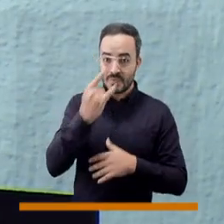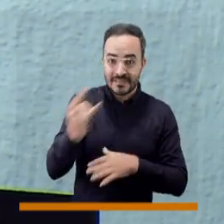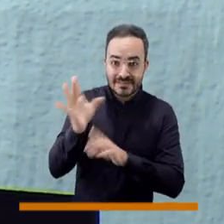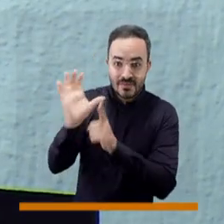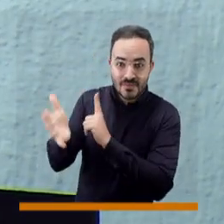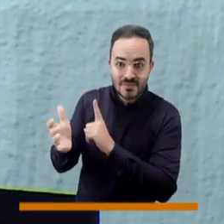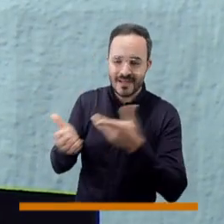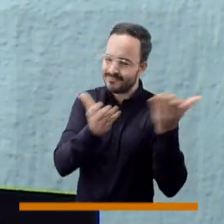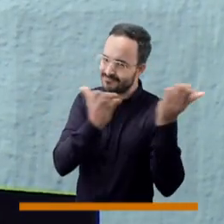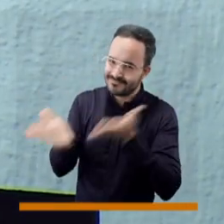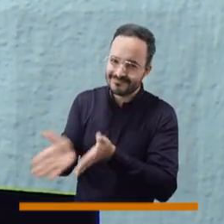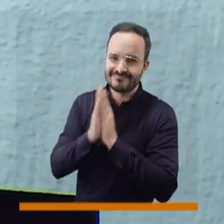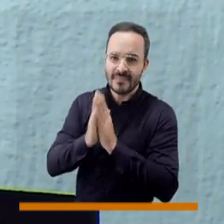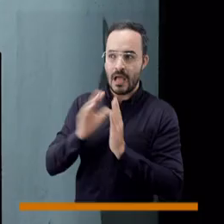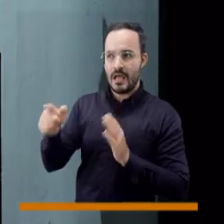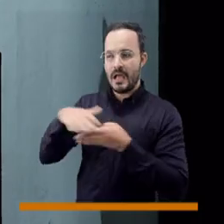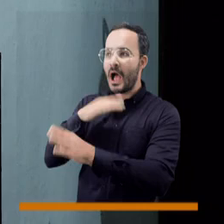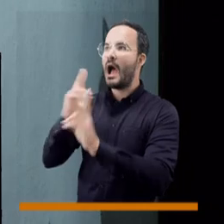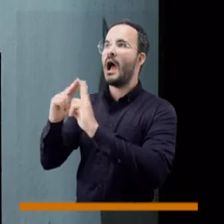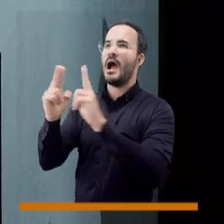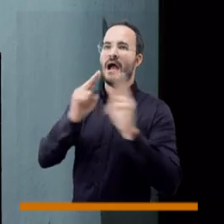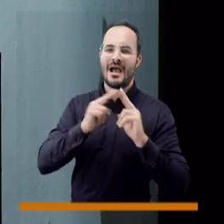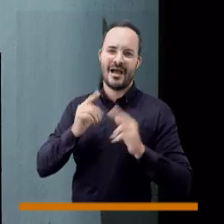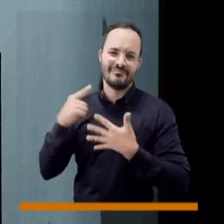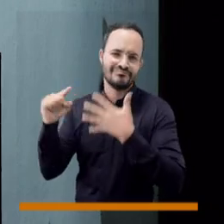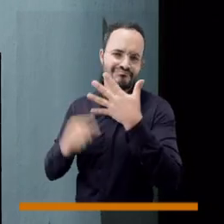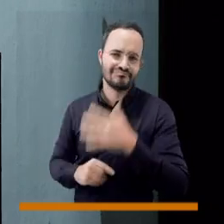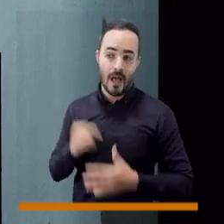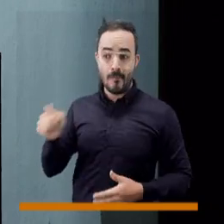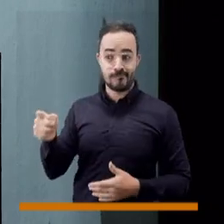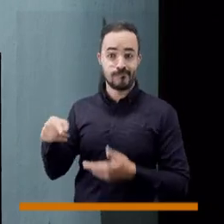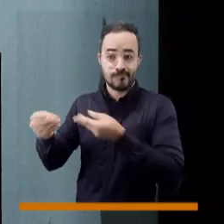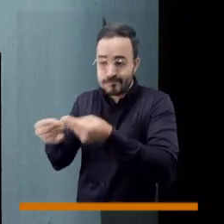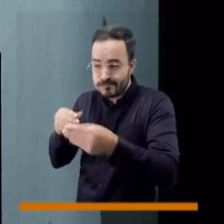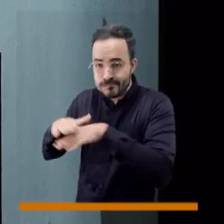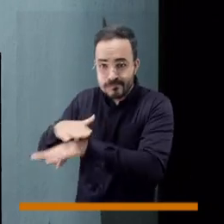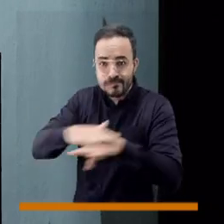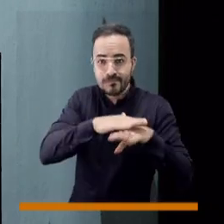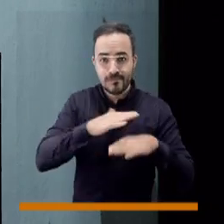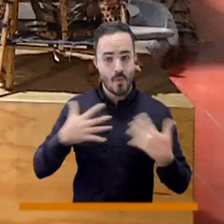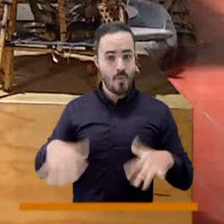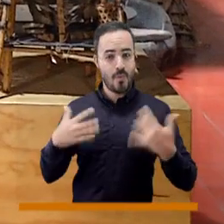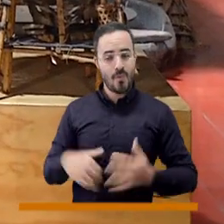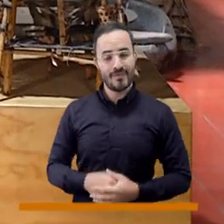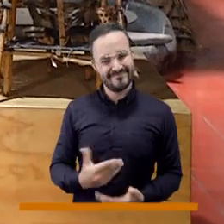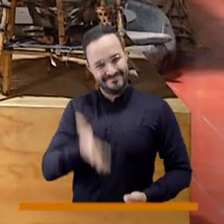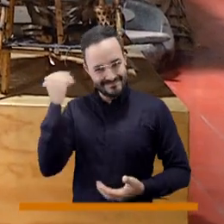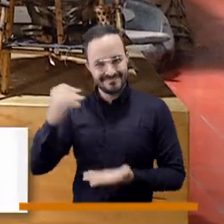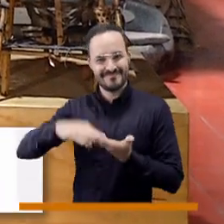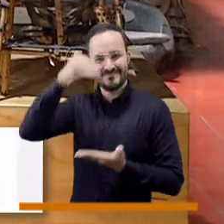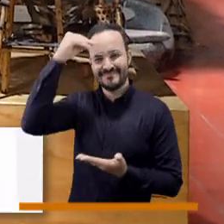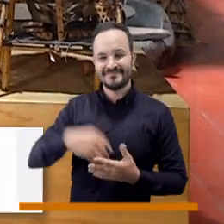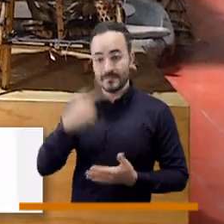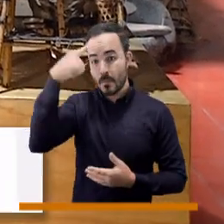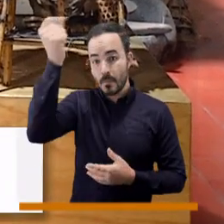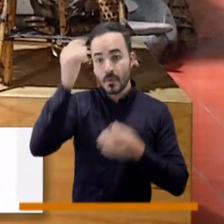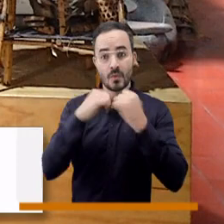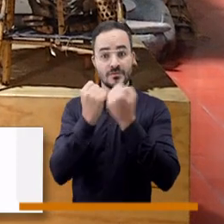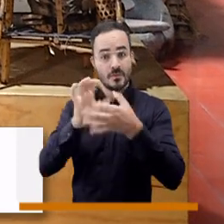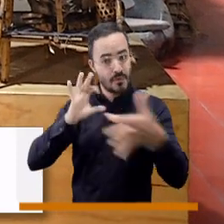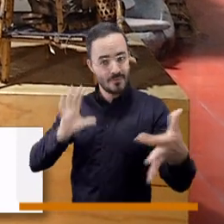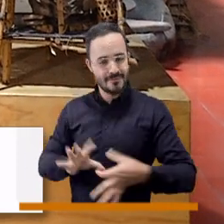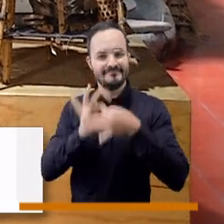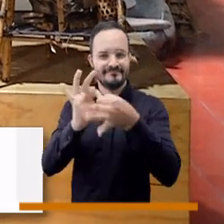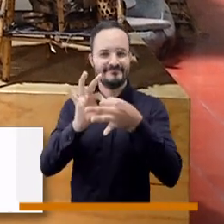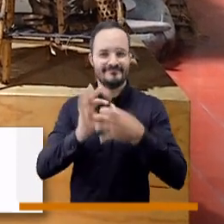historia y la cultura de nuestro país este es un gran lugar para empezar aquí está el legado de muchas generaciones vení puedes aprender